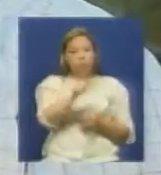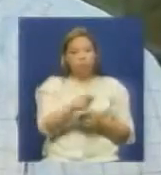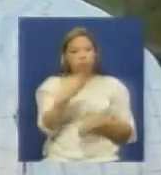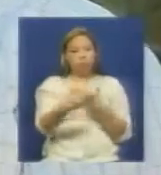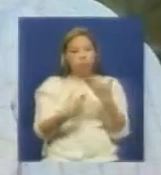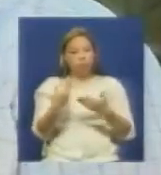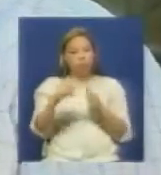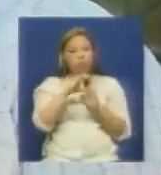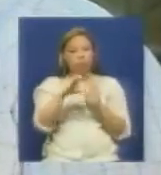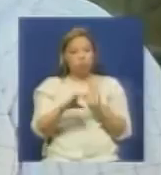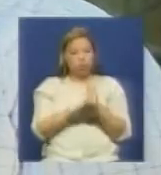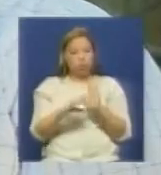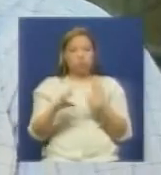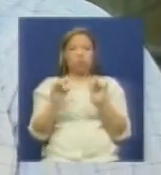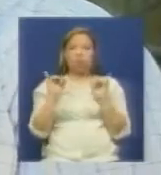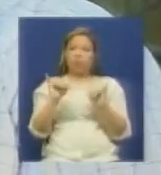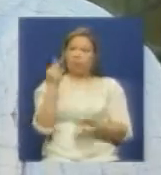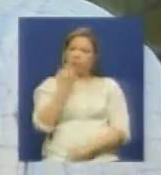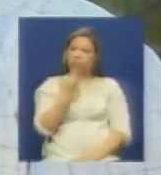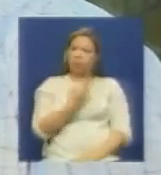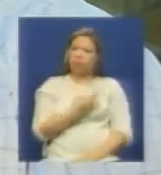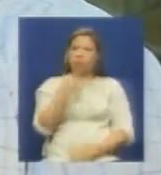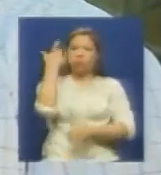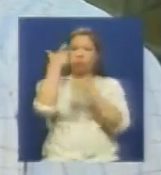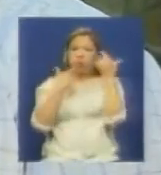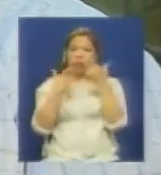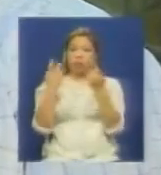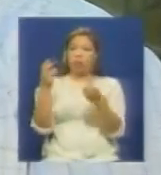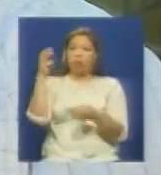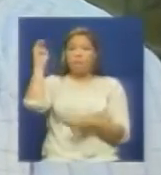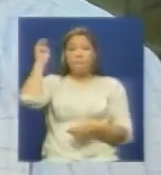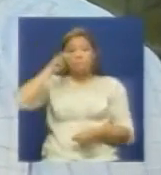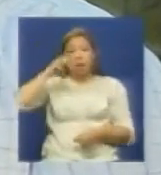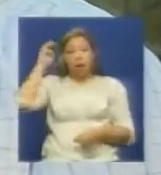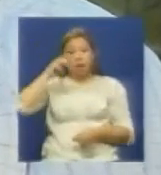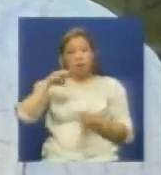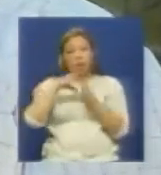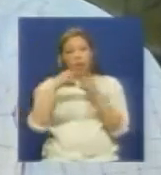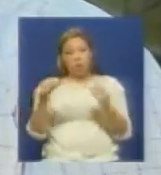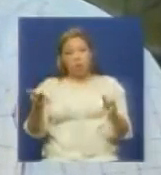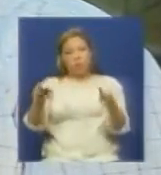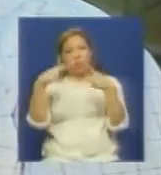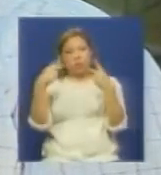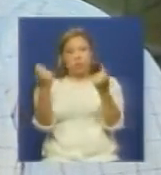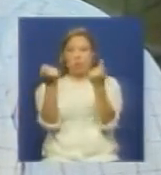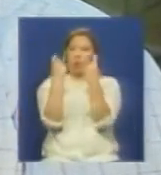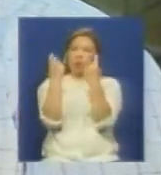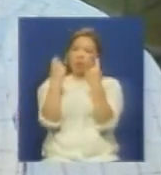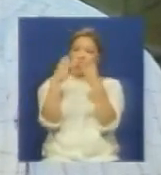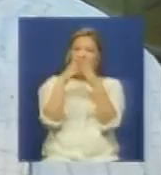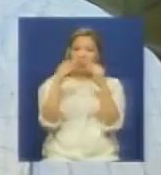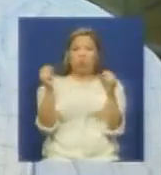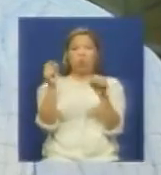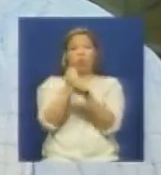constitución como tiene que ser bueno Chávez fue un maestro a través de los a los presidentes nos enseñó y enseñó al pueblo en sí a